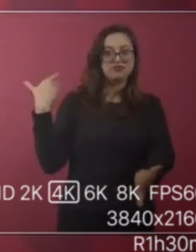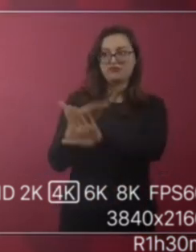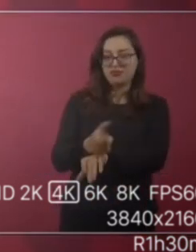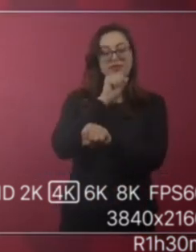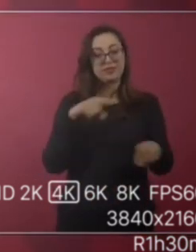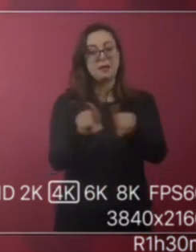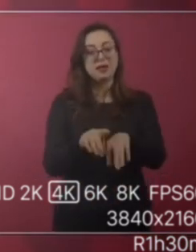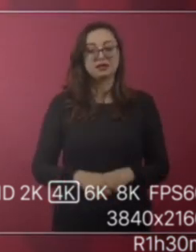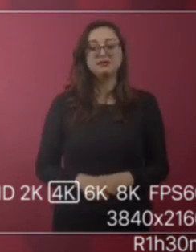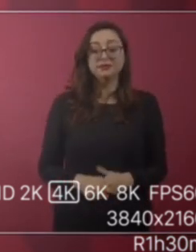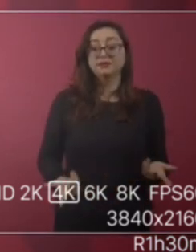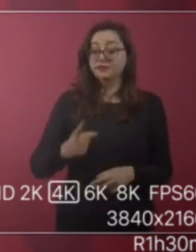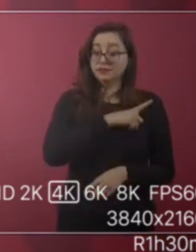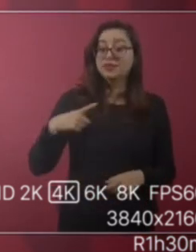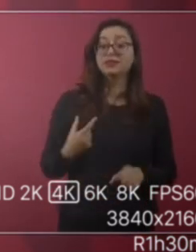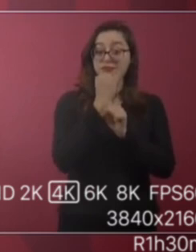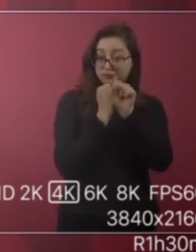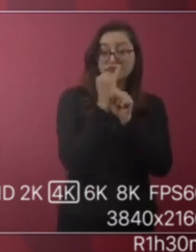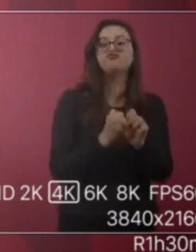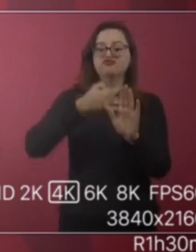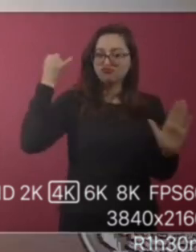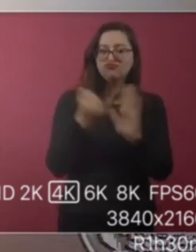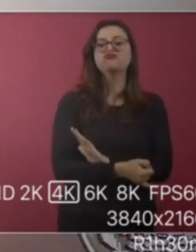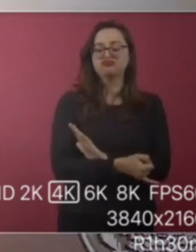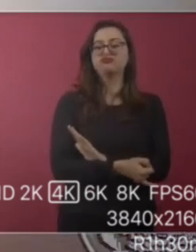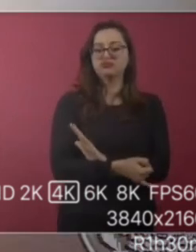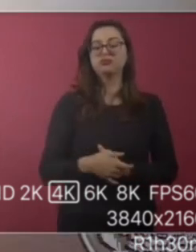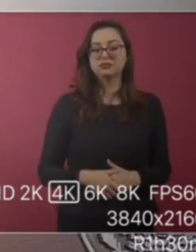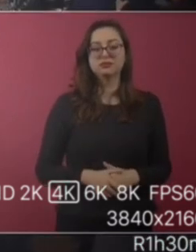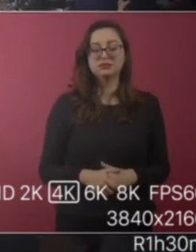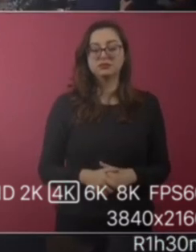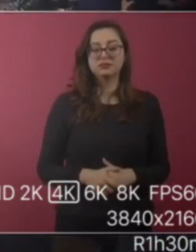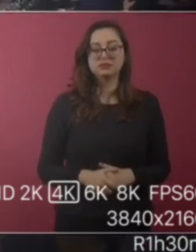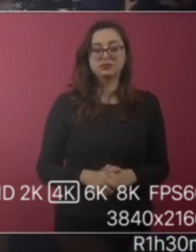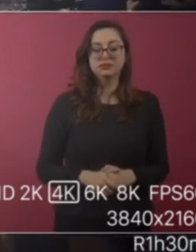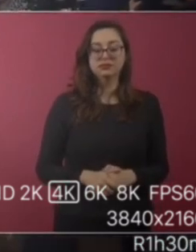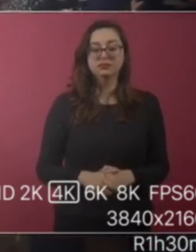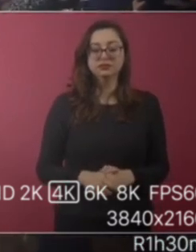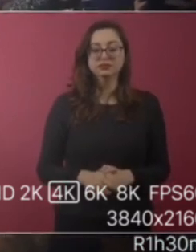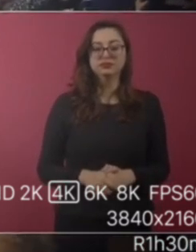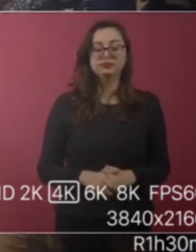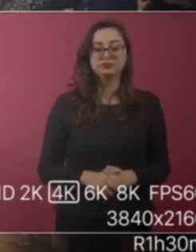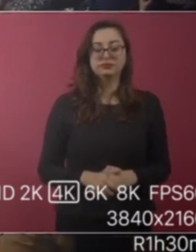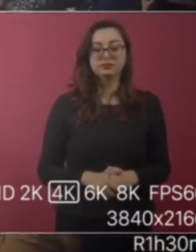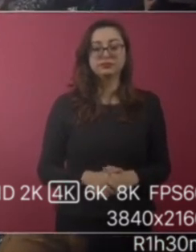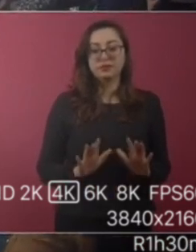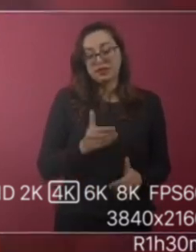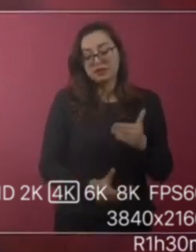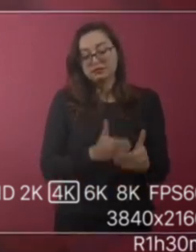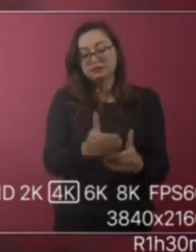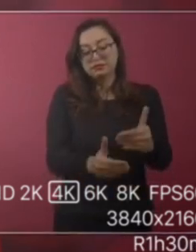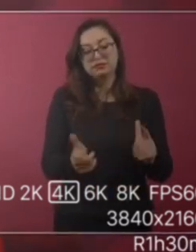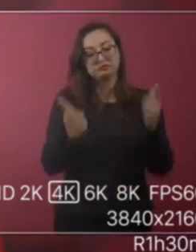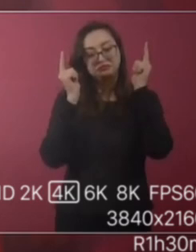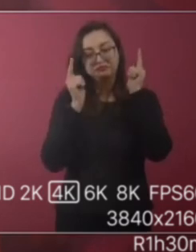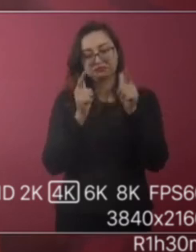Entonces, sí, se tiene que hacer la investigación a fondo. Y ojalá y tengamos resultados.